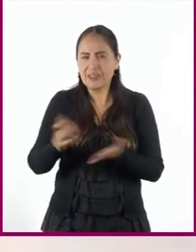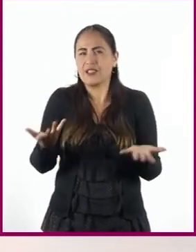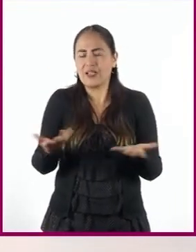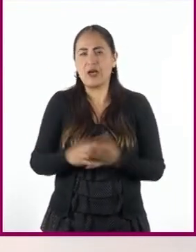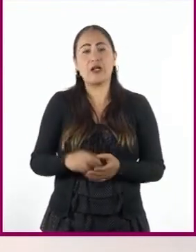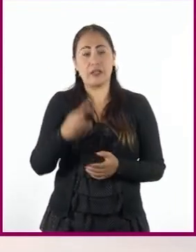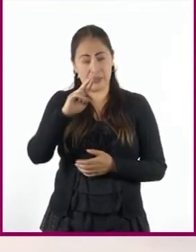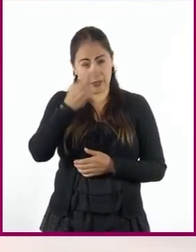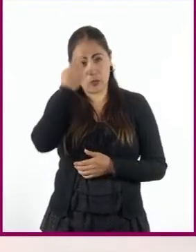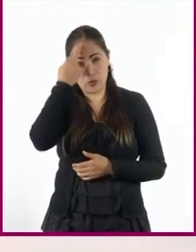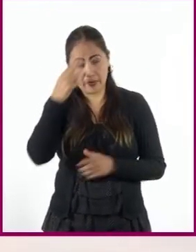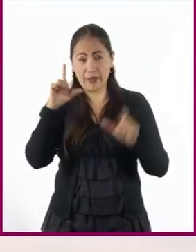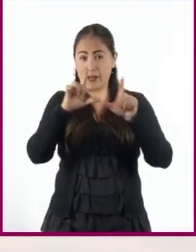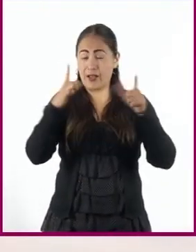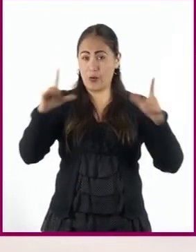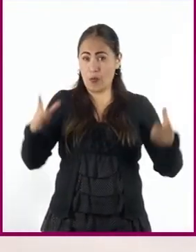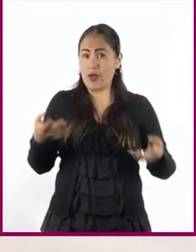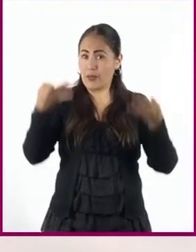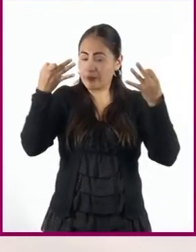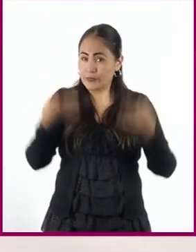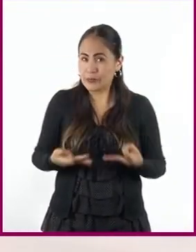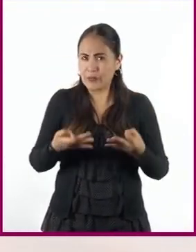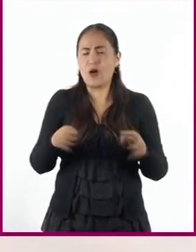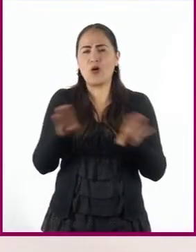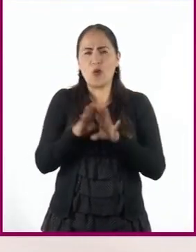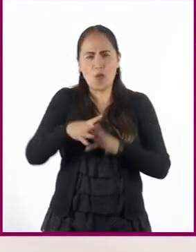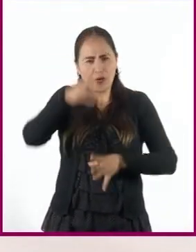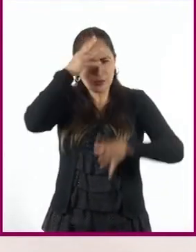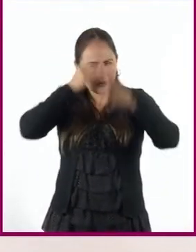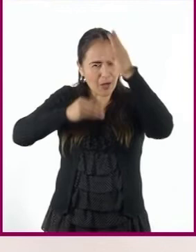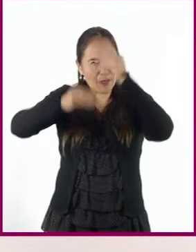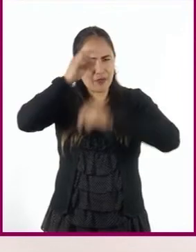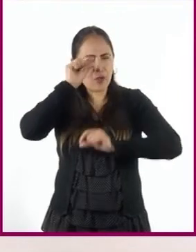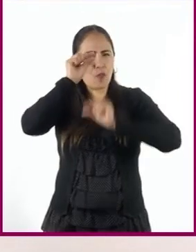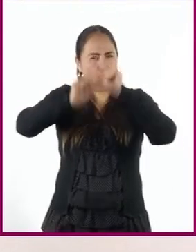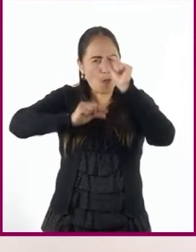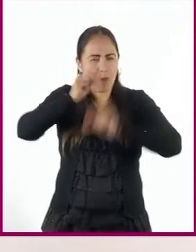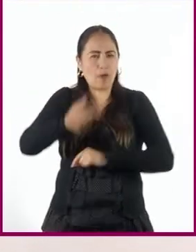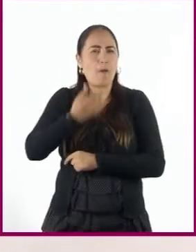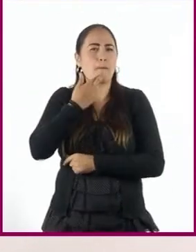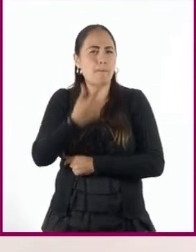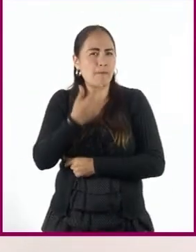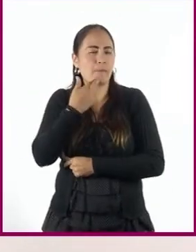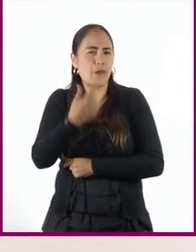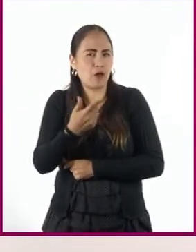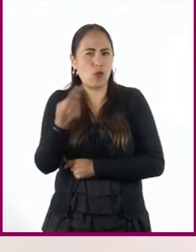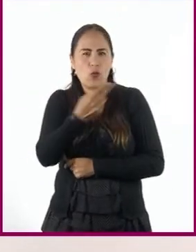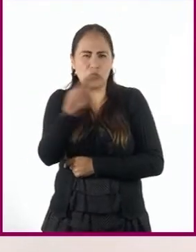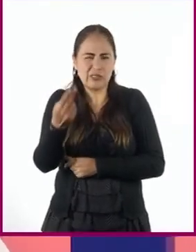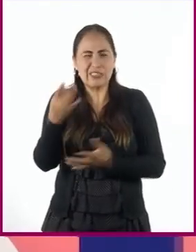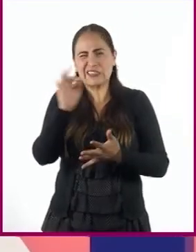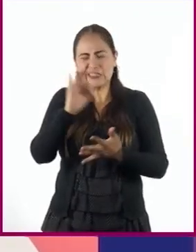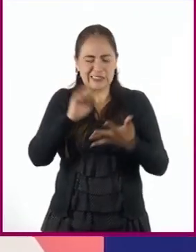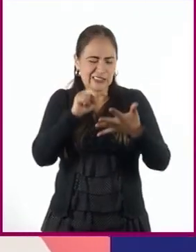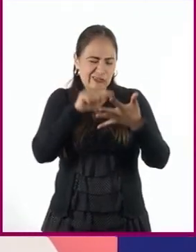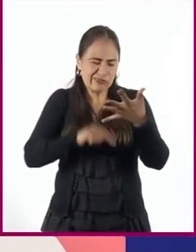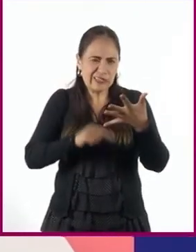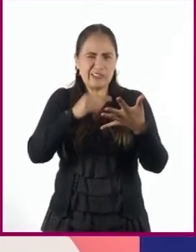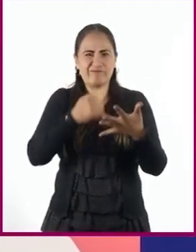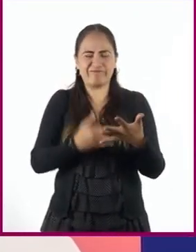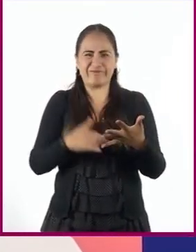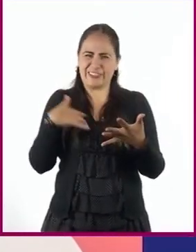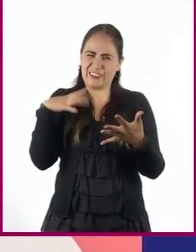el uso correcto del lenguaje es algo que se va aprendiendo y perfeccionando. Pongan atención a lo que se les dificulte y